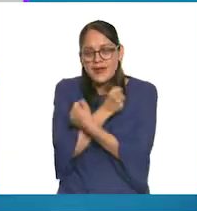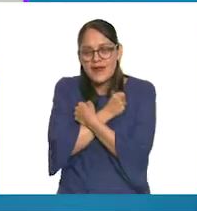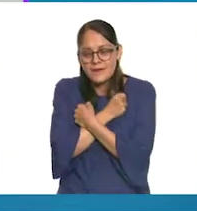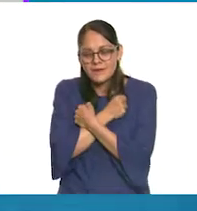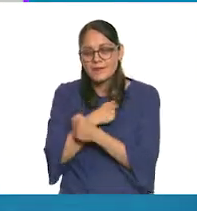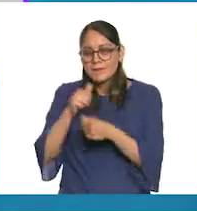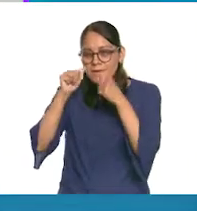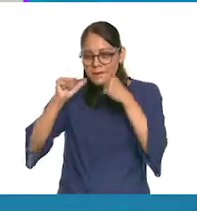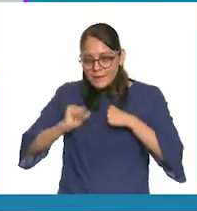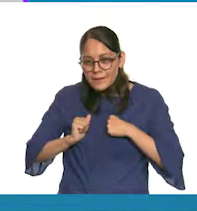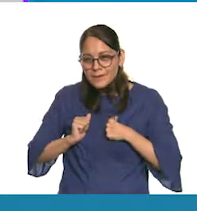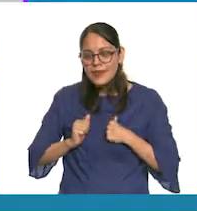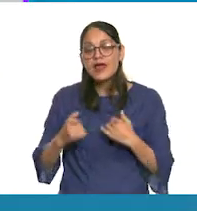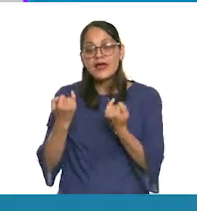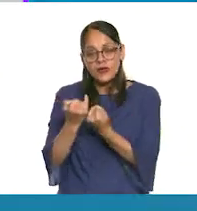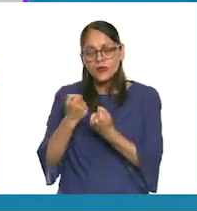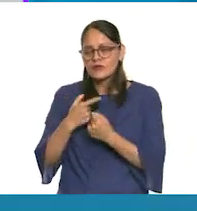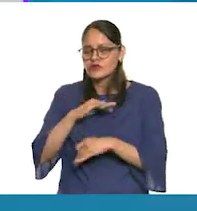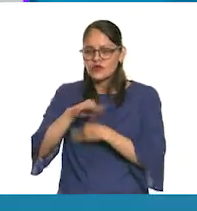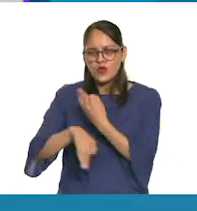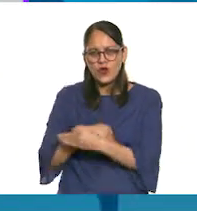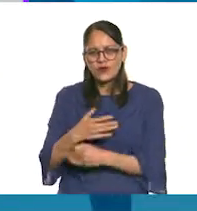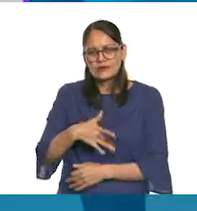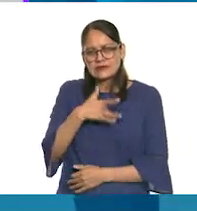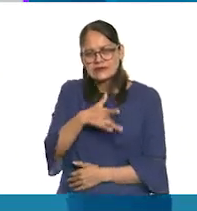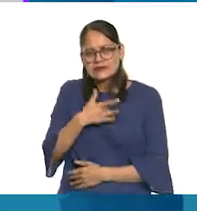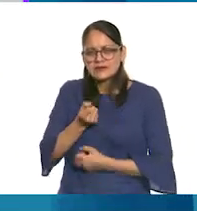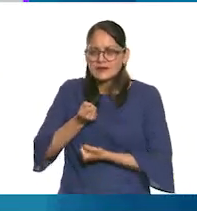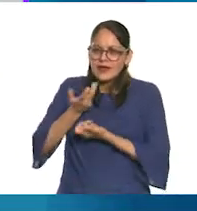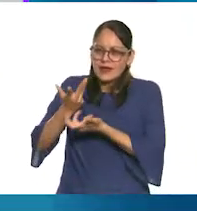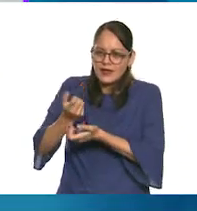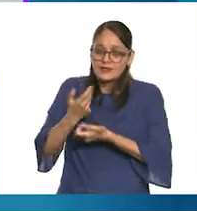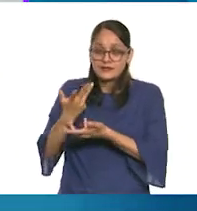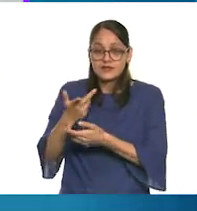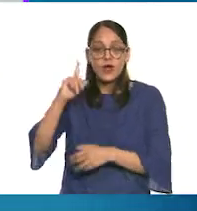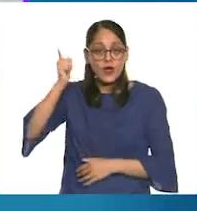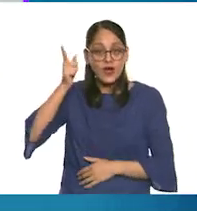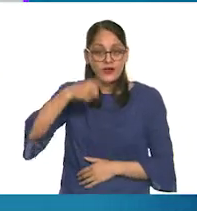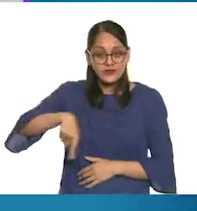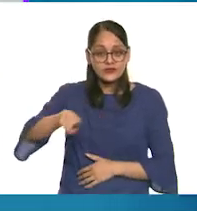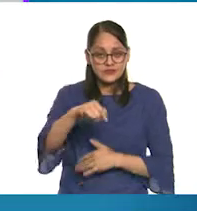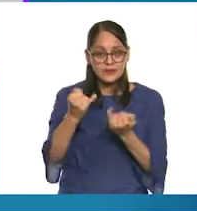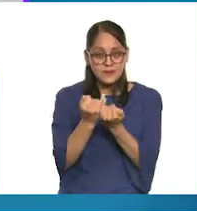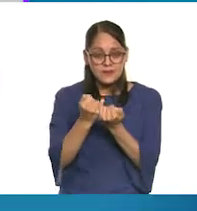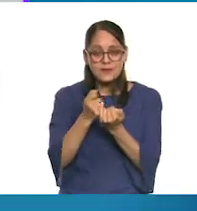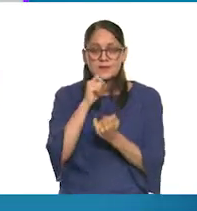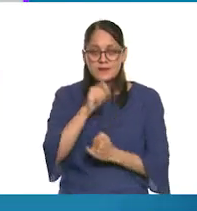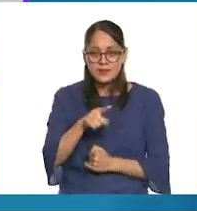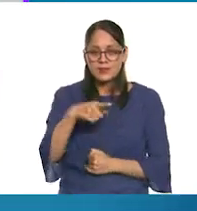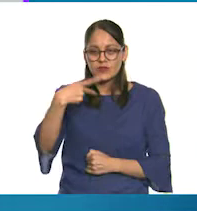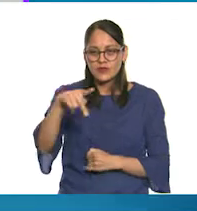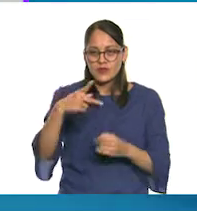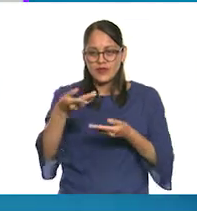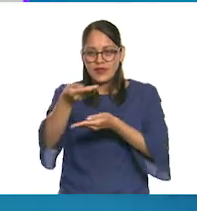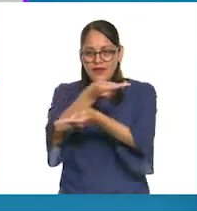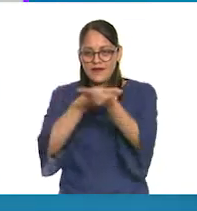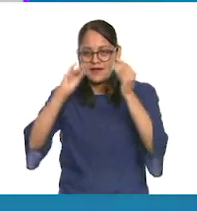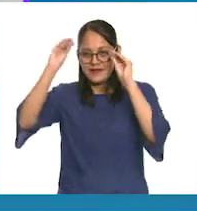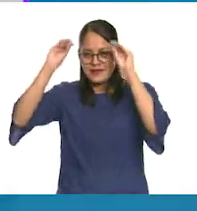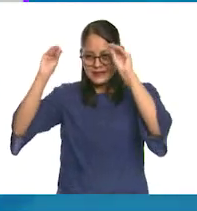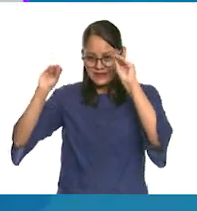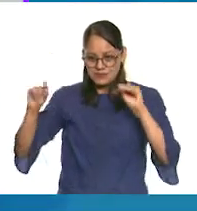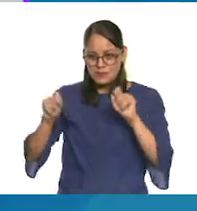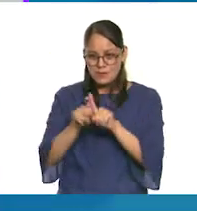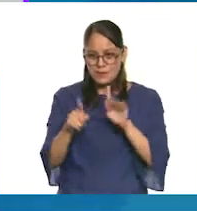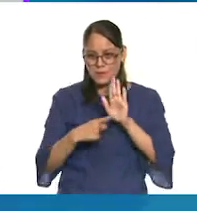me escucha, y puedo compartirle todos mis sentimientos. Espero puedan compartirlo en nuestra instalación. También